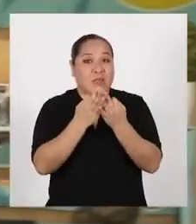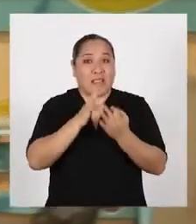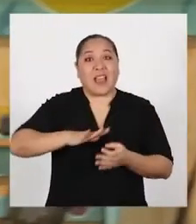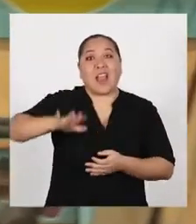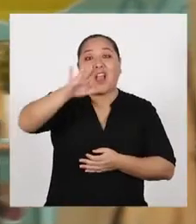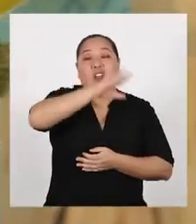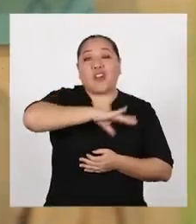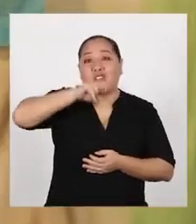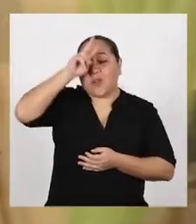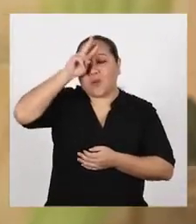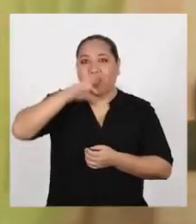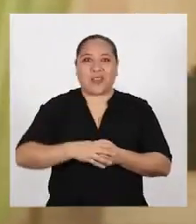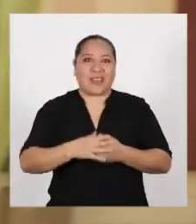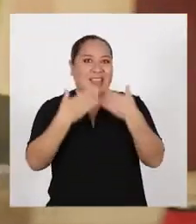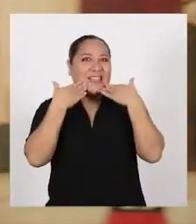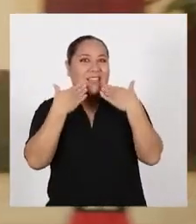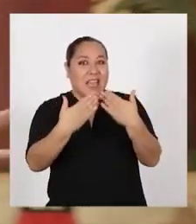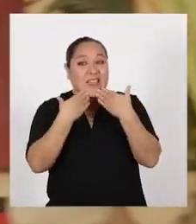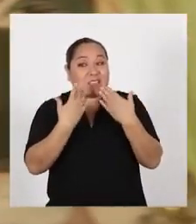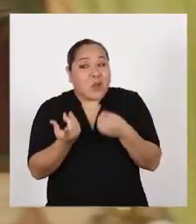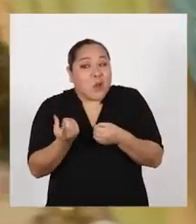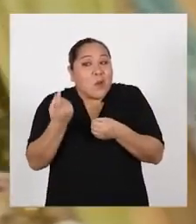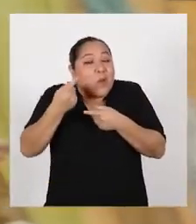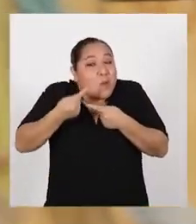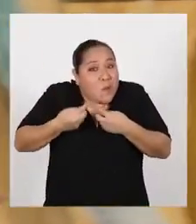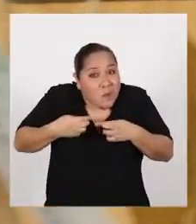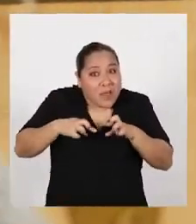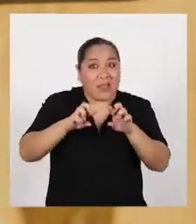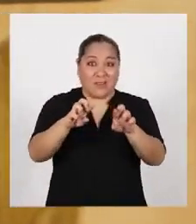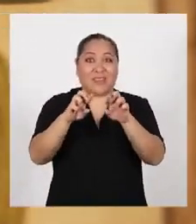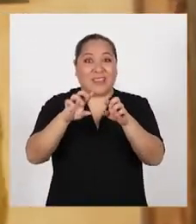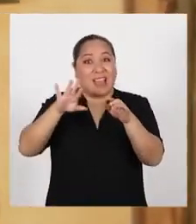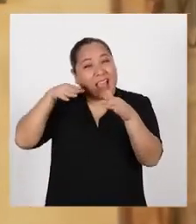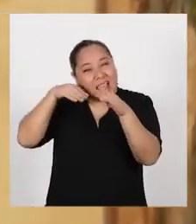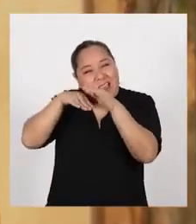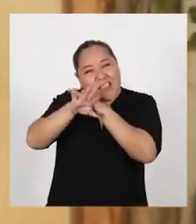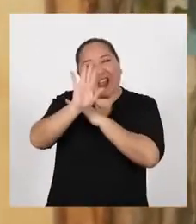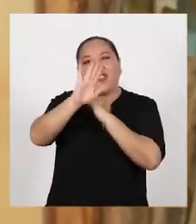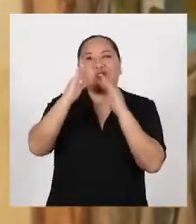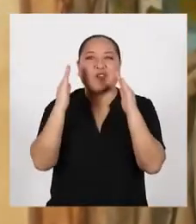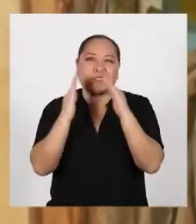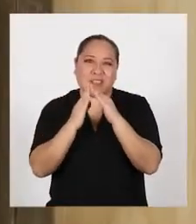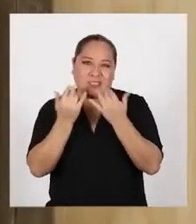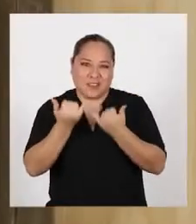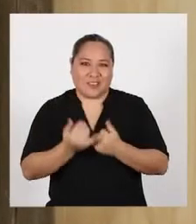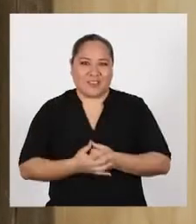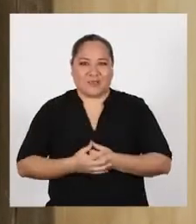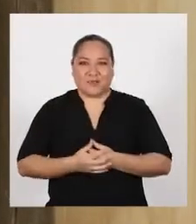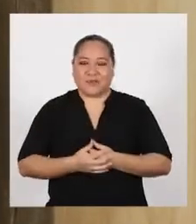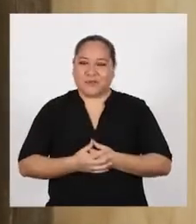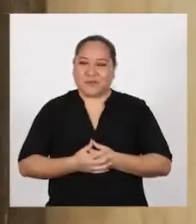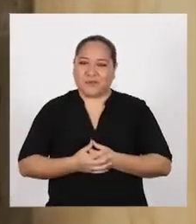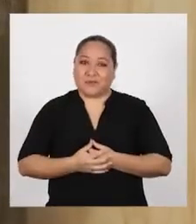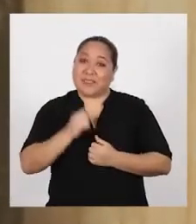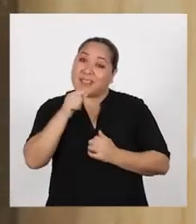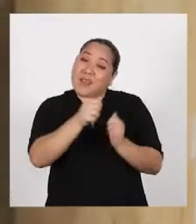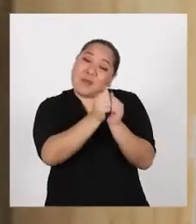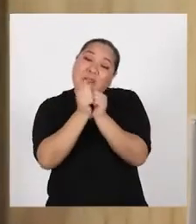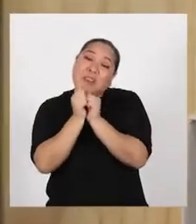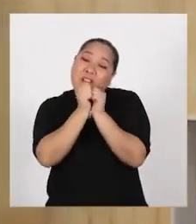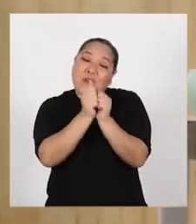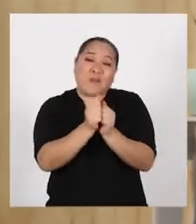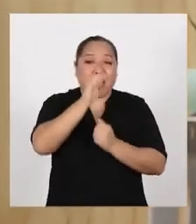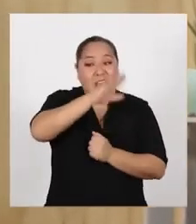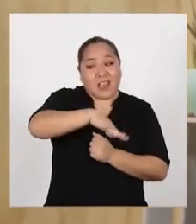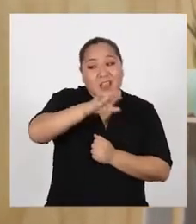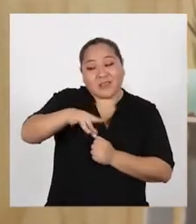¡Familias de todo el Perú! ¡Muchas gracias por habernos permitido llegar a sus hogares el día de hoy! Y por